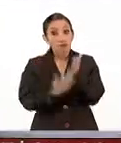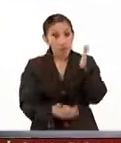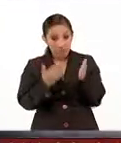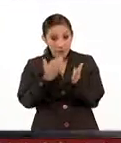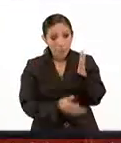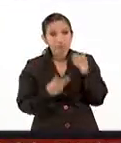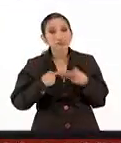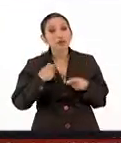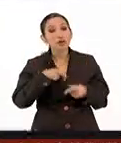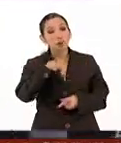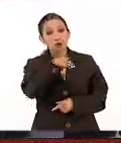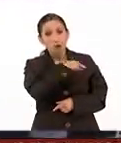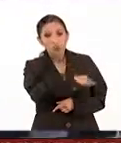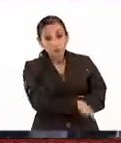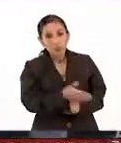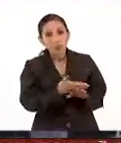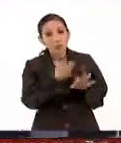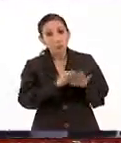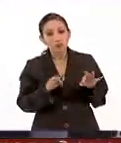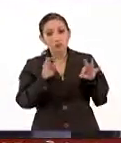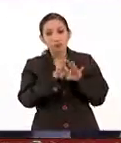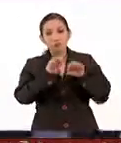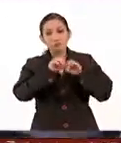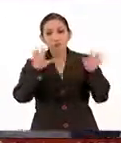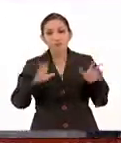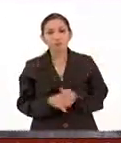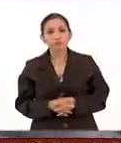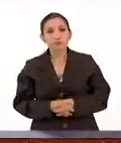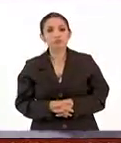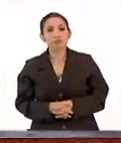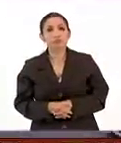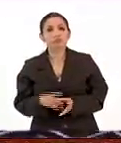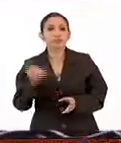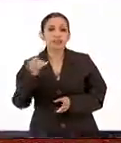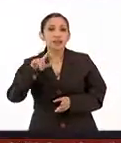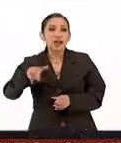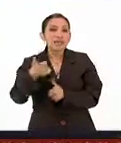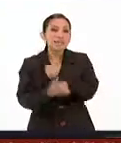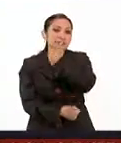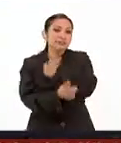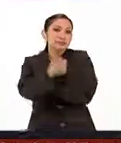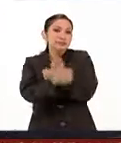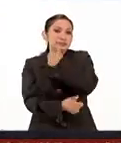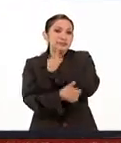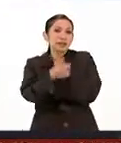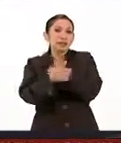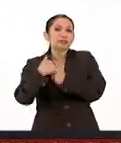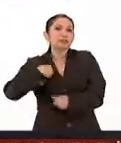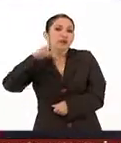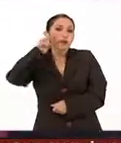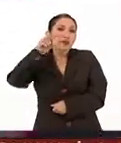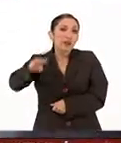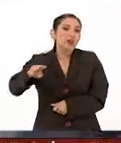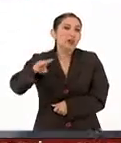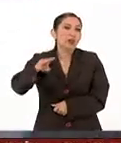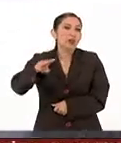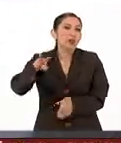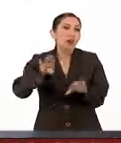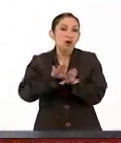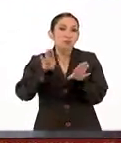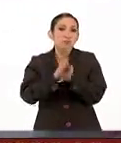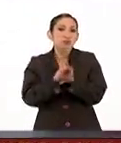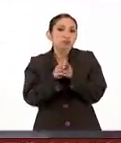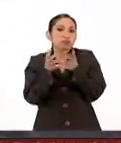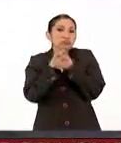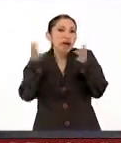muy importante, por supuesto, y que es una carrera que yo le veo con todavía grandes